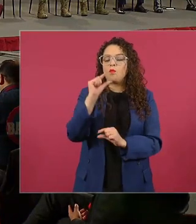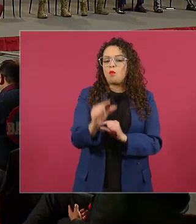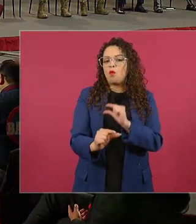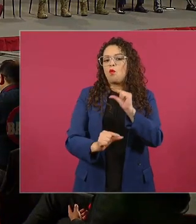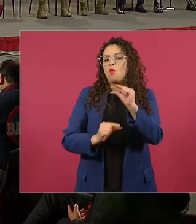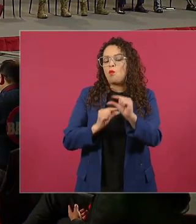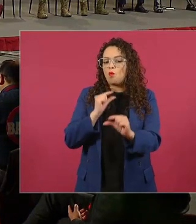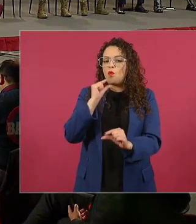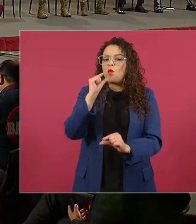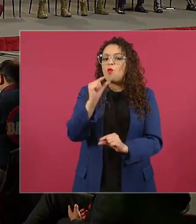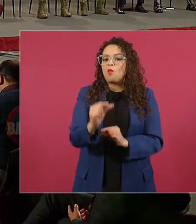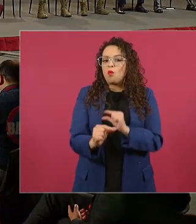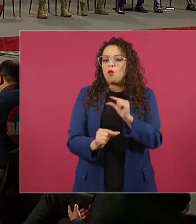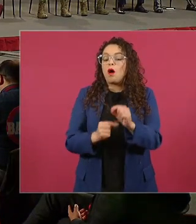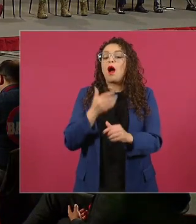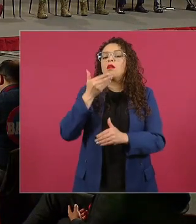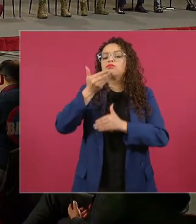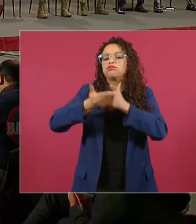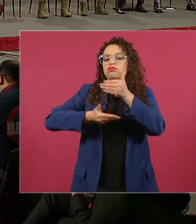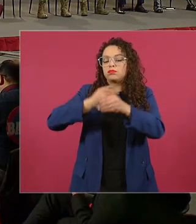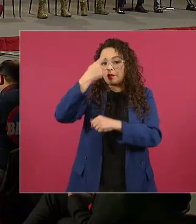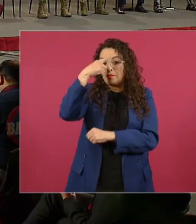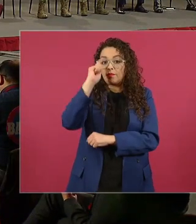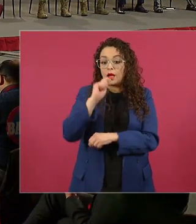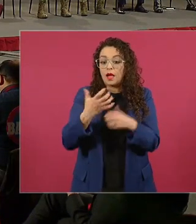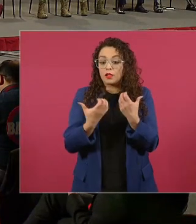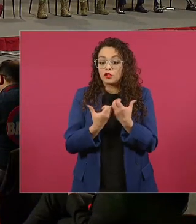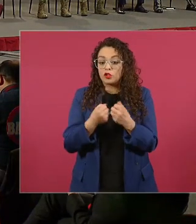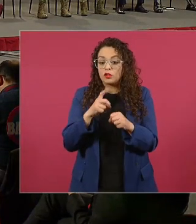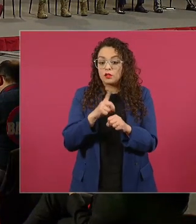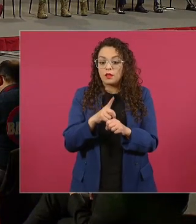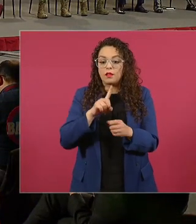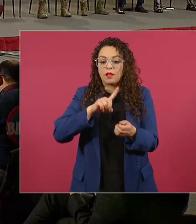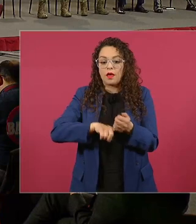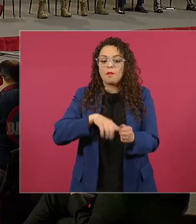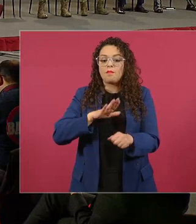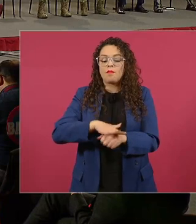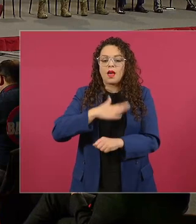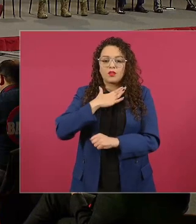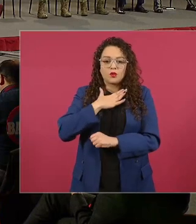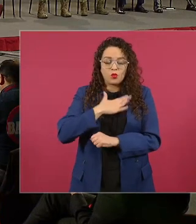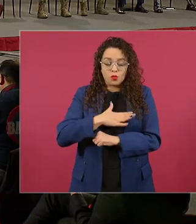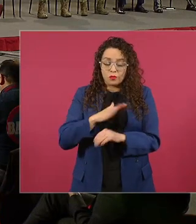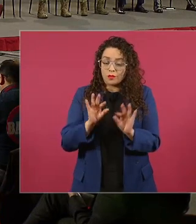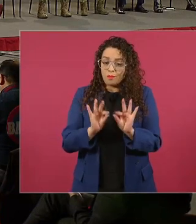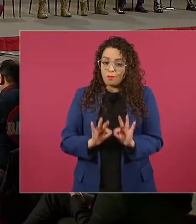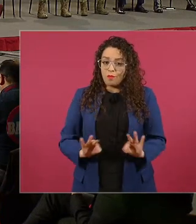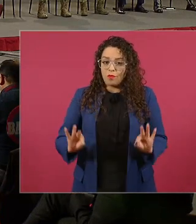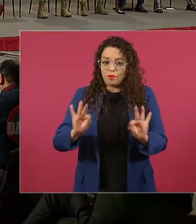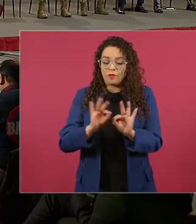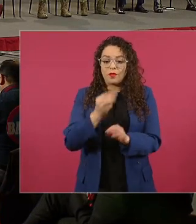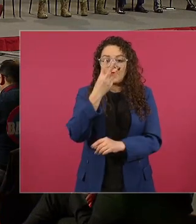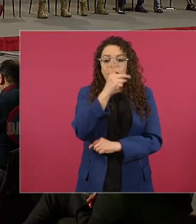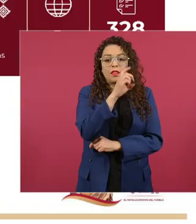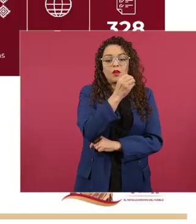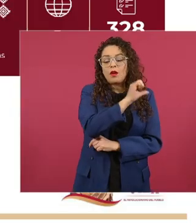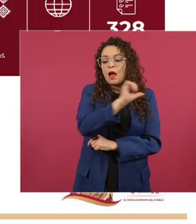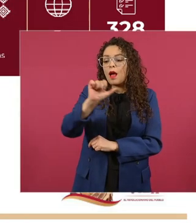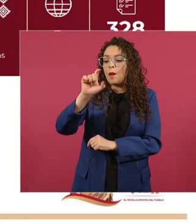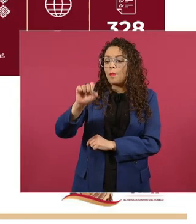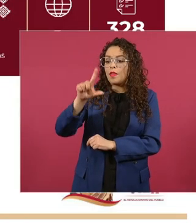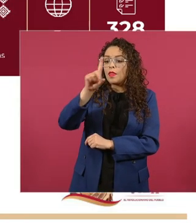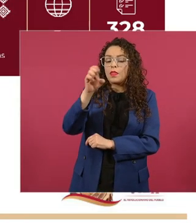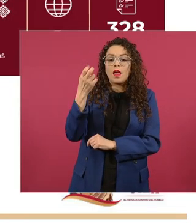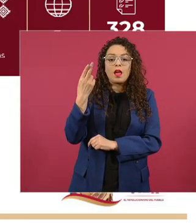la construcción de una sociedad más justa. Entonces, del 3 de octubre al 27 de noviembre